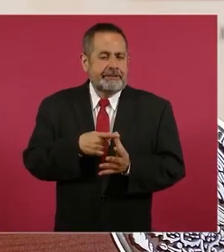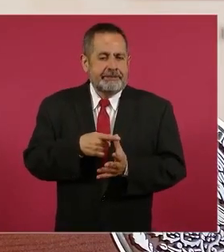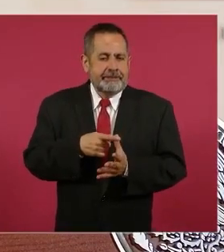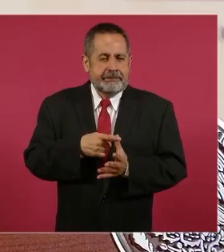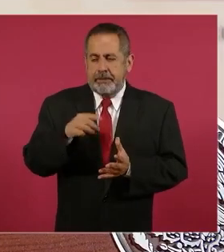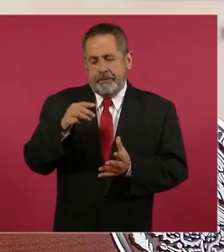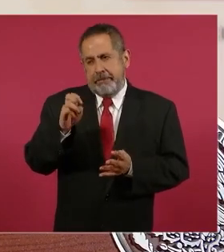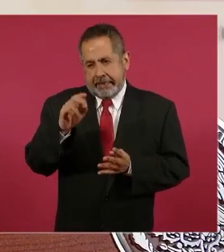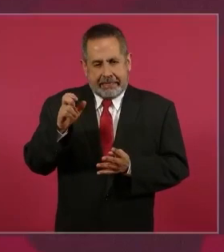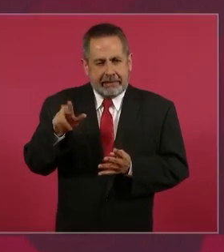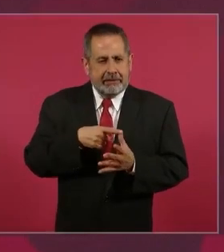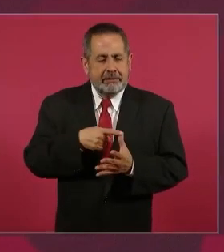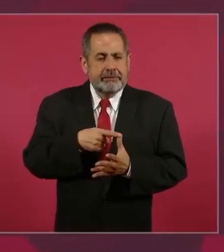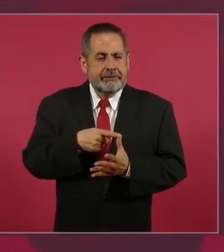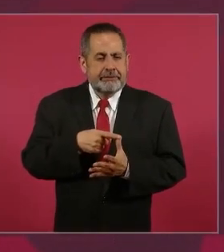merkel